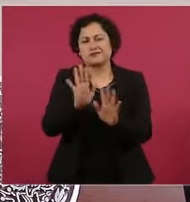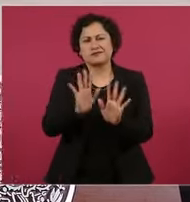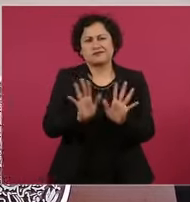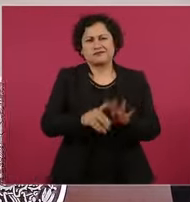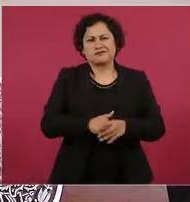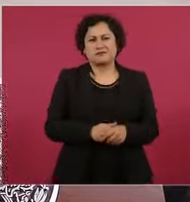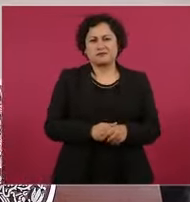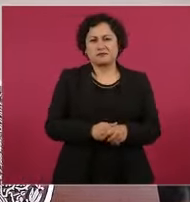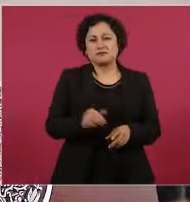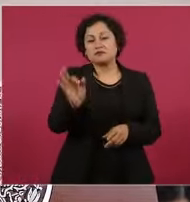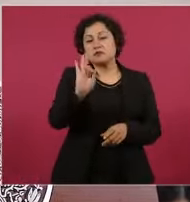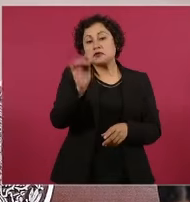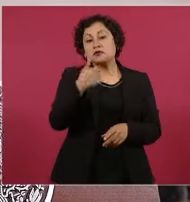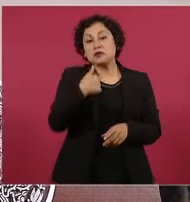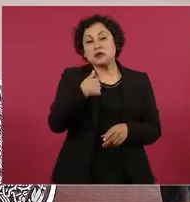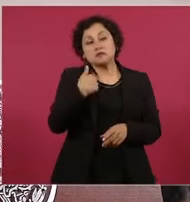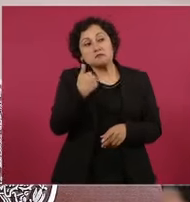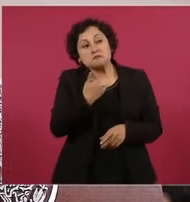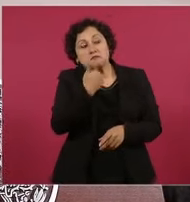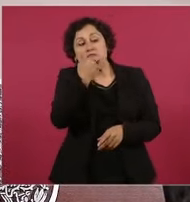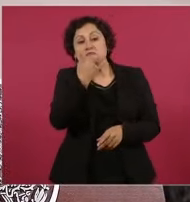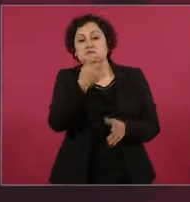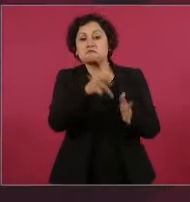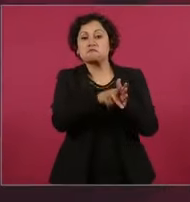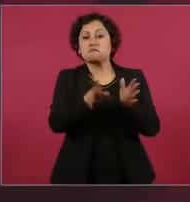a lo mejor me equivoco, no,